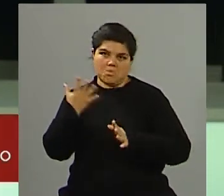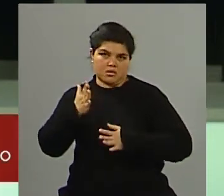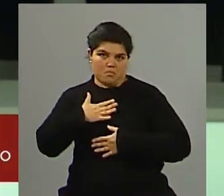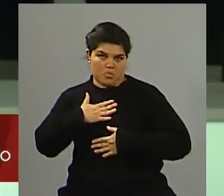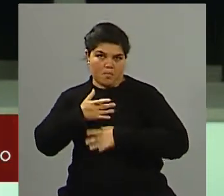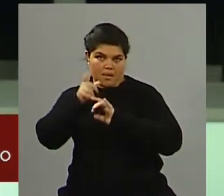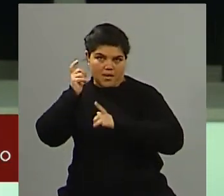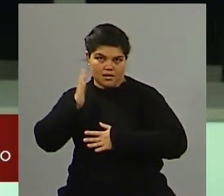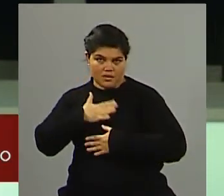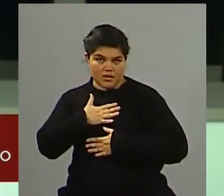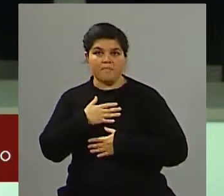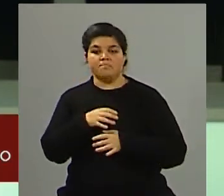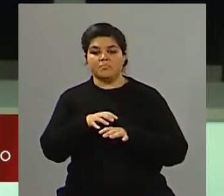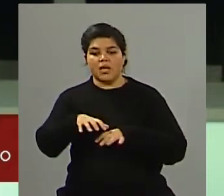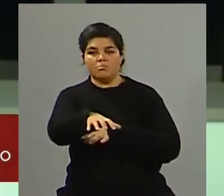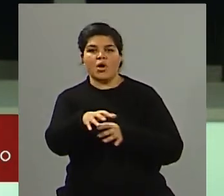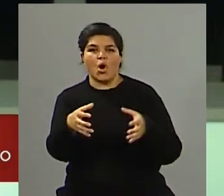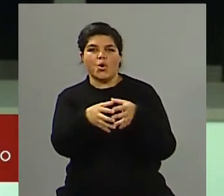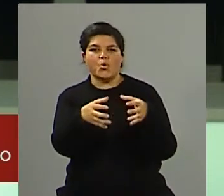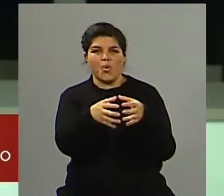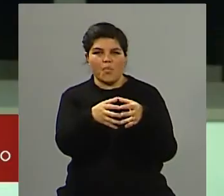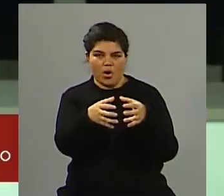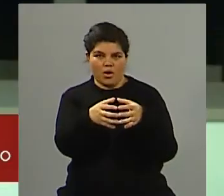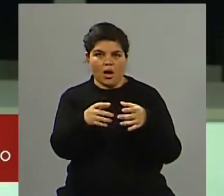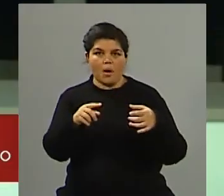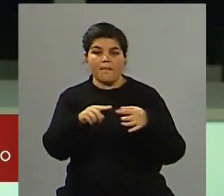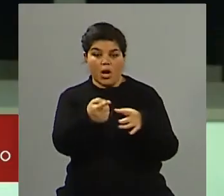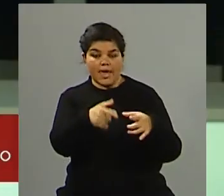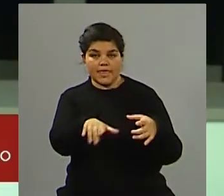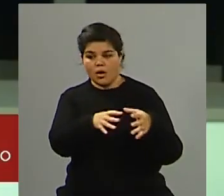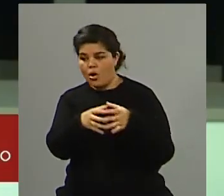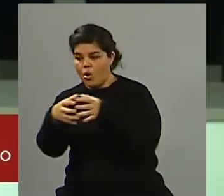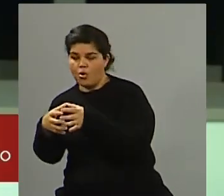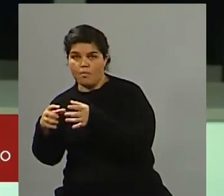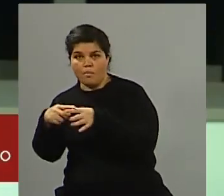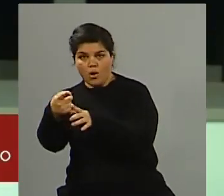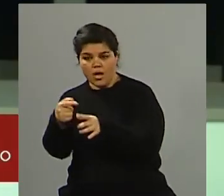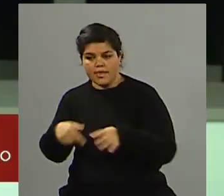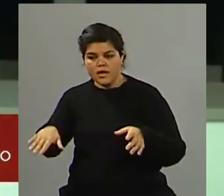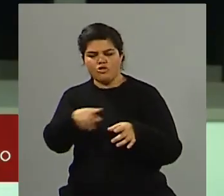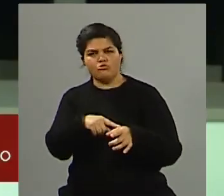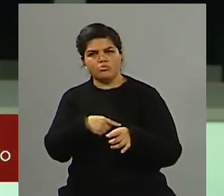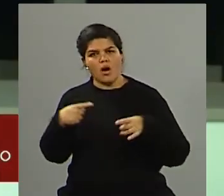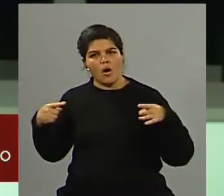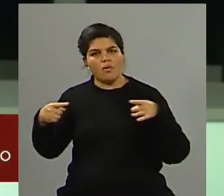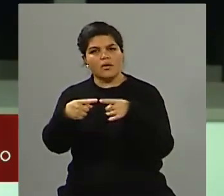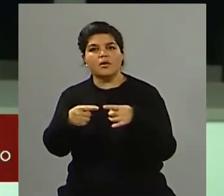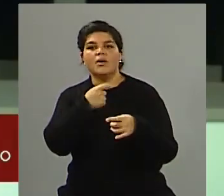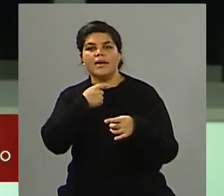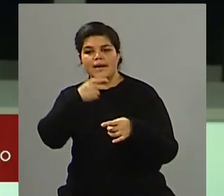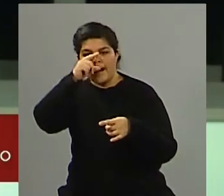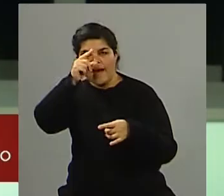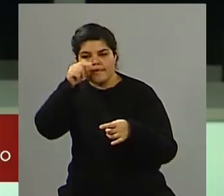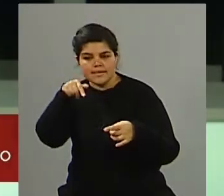es más grande y sobre todo cuando priorizamos cuáles son las cosas que tienen que movilizarnos y que obviamente hacernos trabajar.